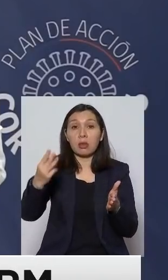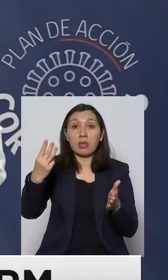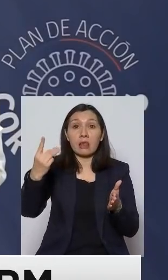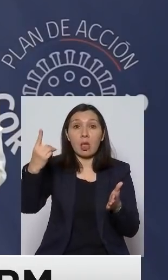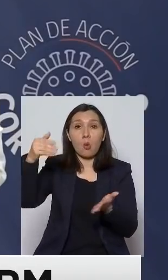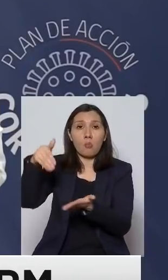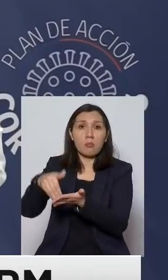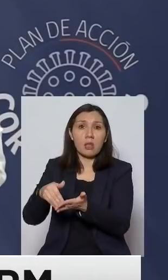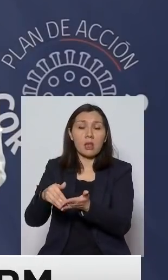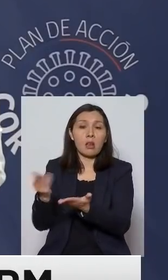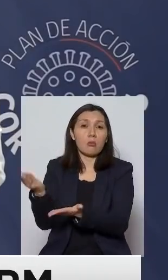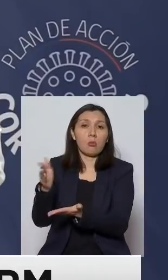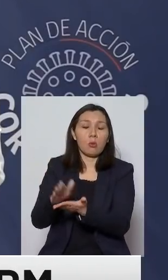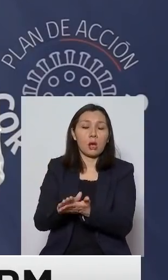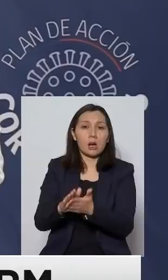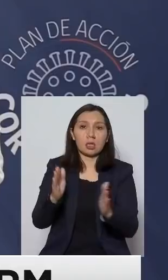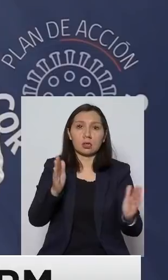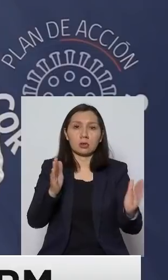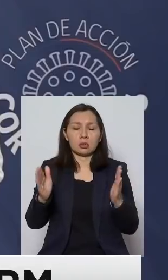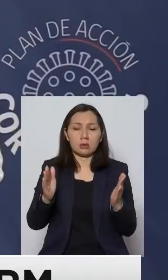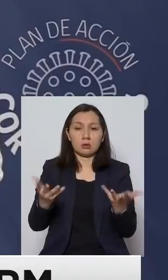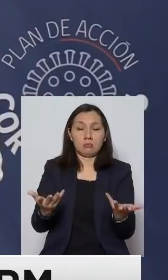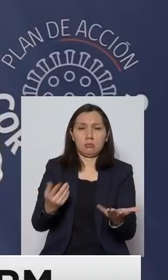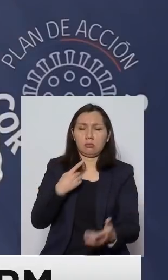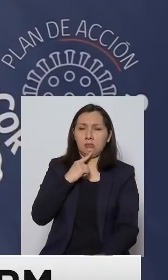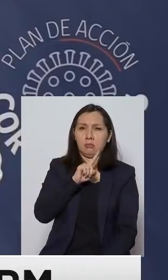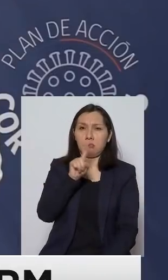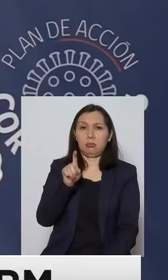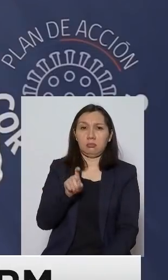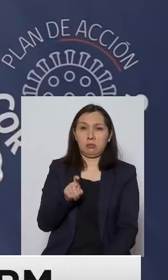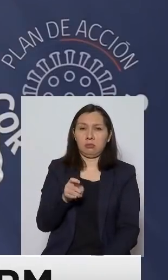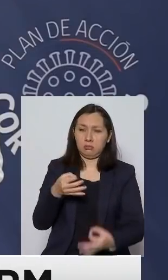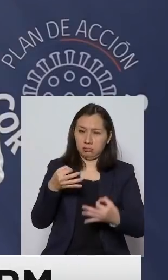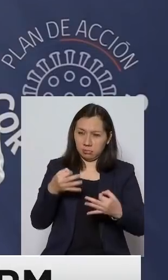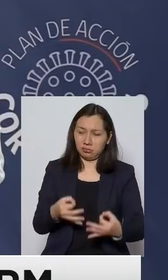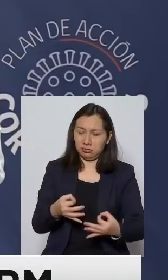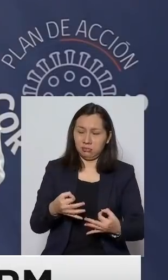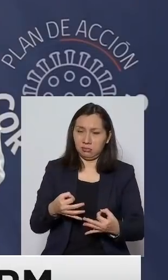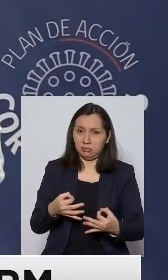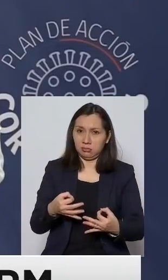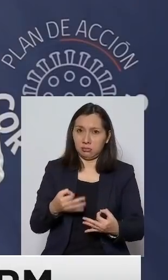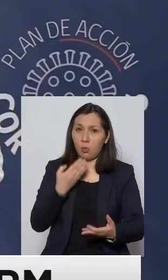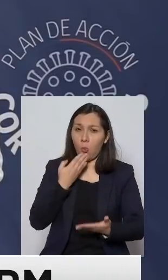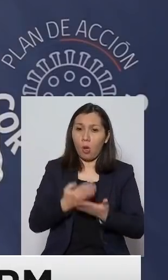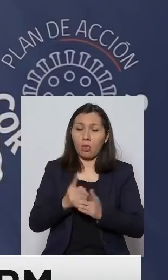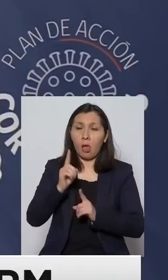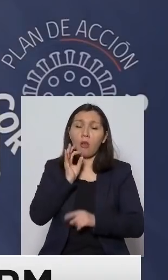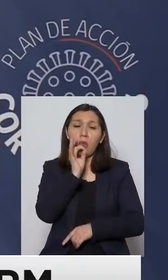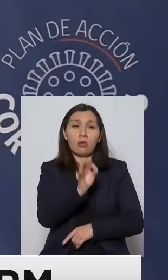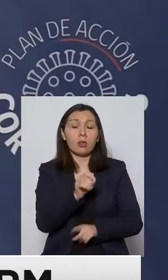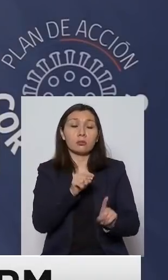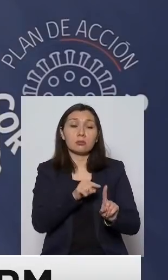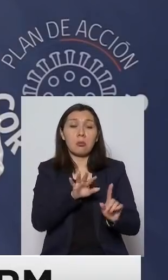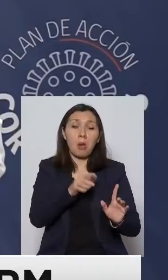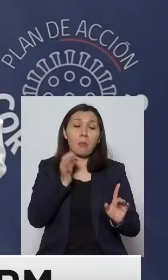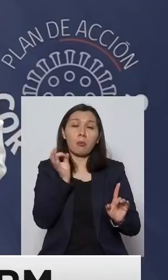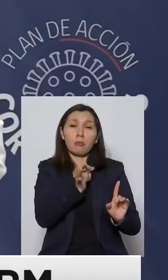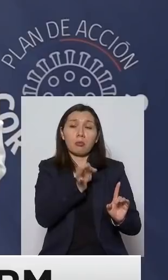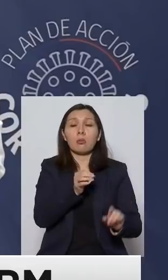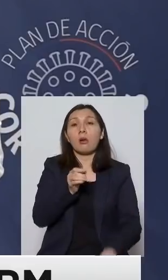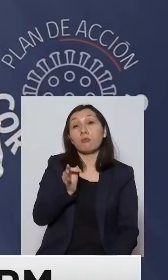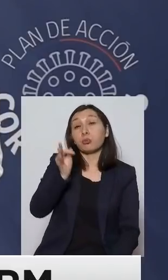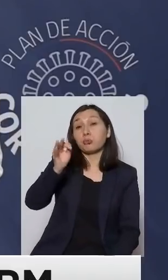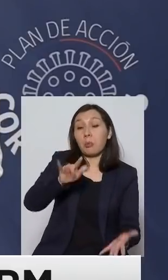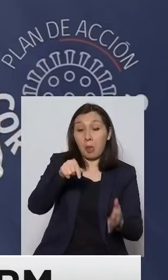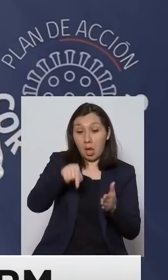.000 fallecidos yo pregunto sensatamente cuando alguien le dice mire la proyección es que de